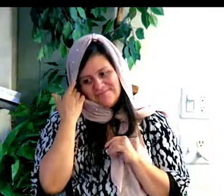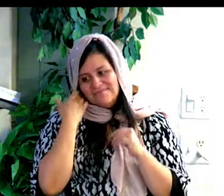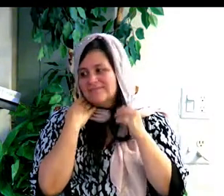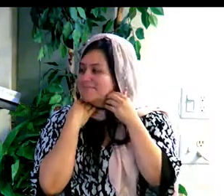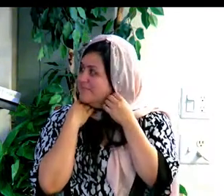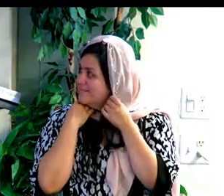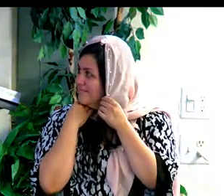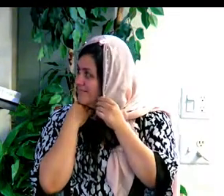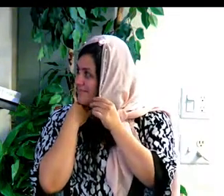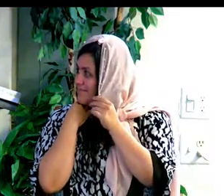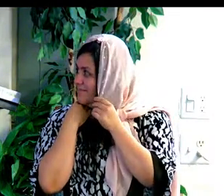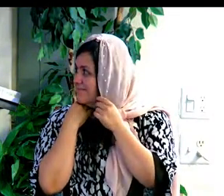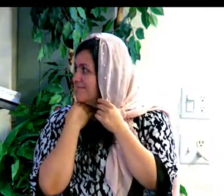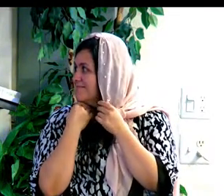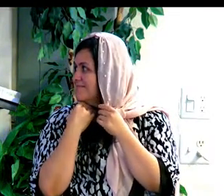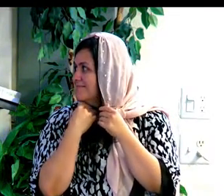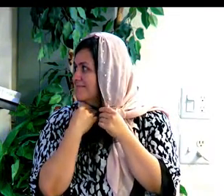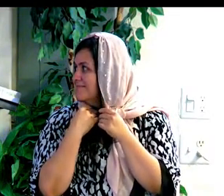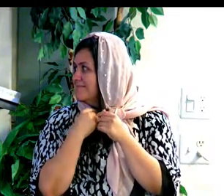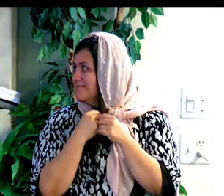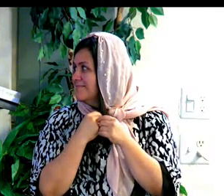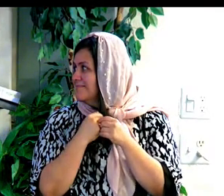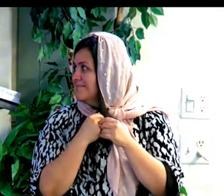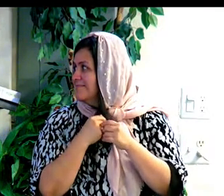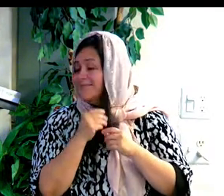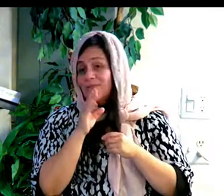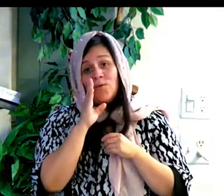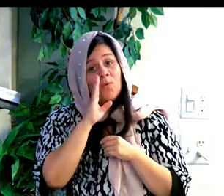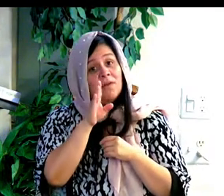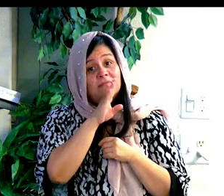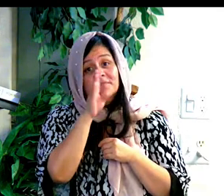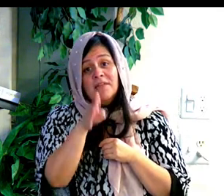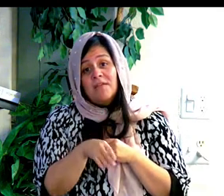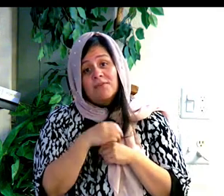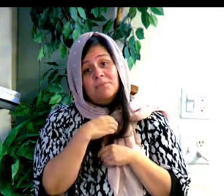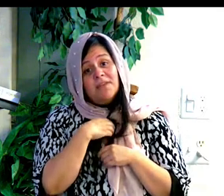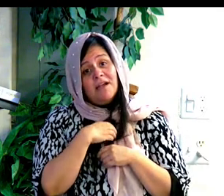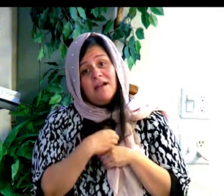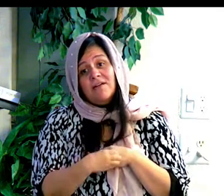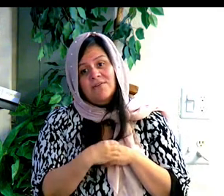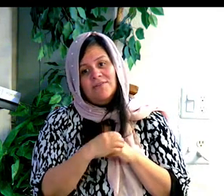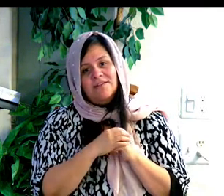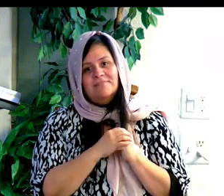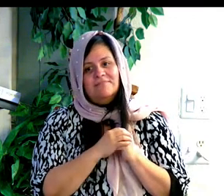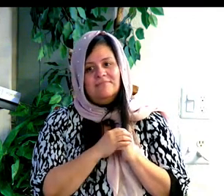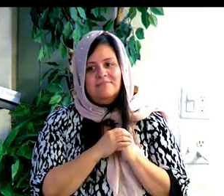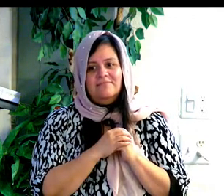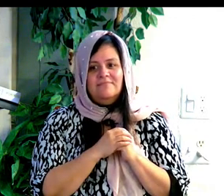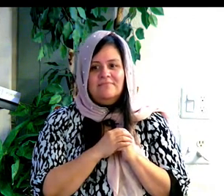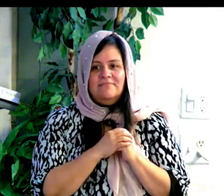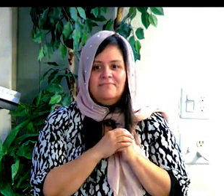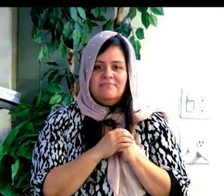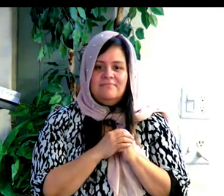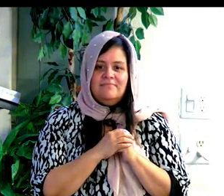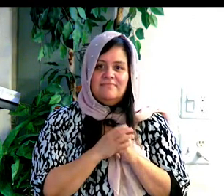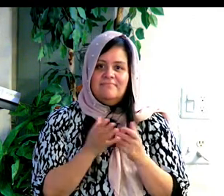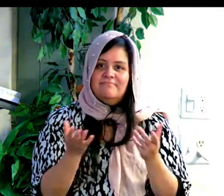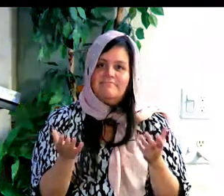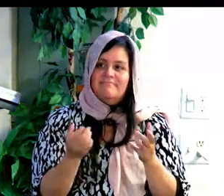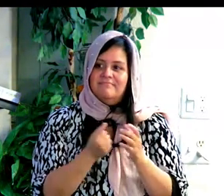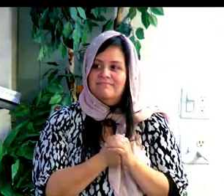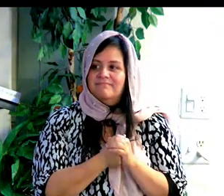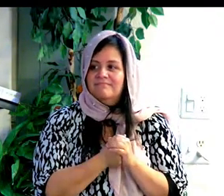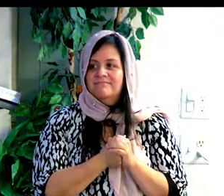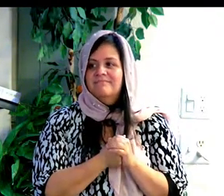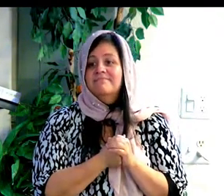no te vía, pero te prometo que tu hija no va a tener hambre. Ah, he goes, talking like a man. Ah, y dice,